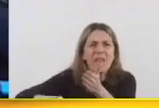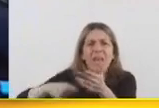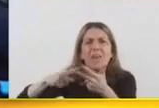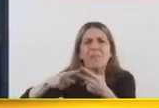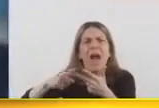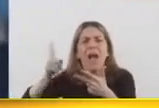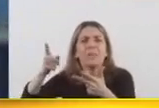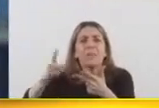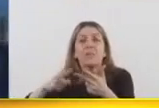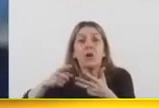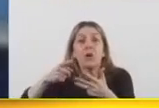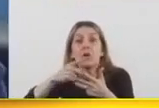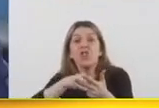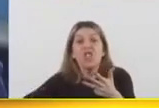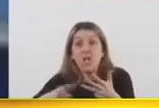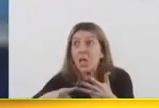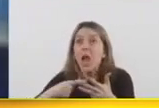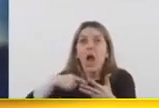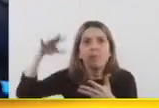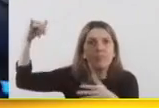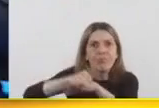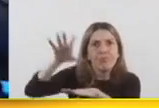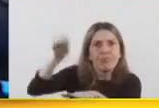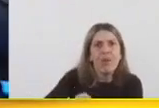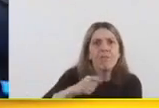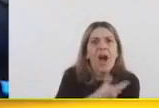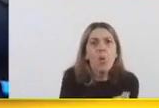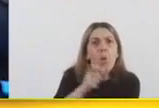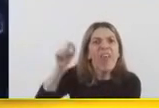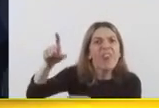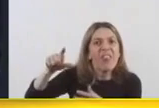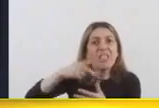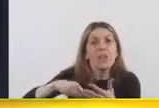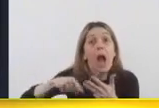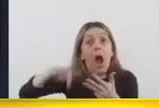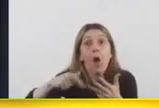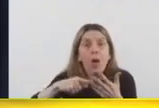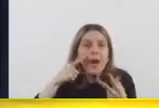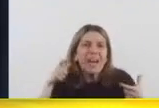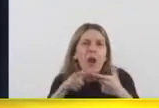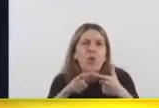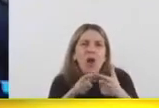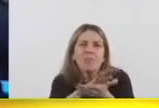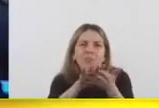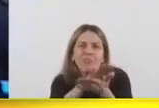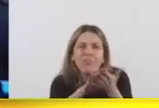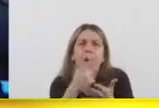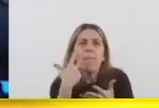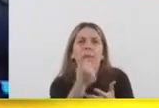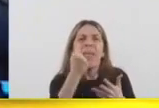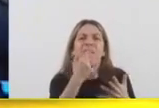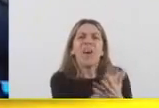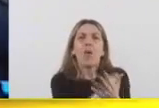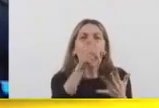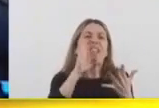Rusia, fuimos a China, conseguimos vacunas de China. Y ahora conseguimos vacunas con los Estados Unidos, que seguramente serán